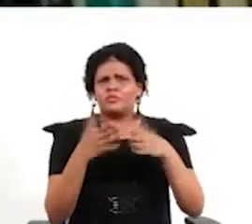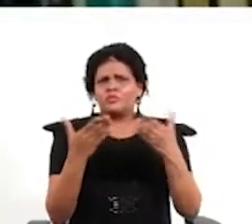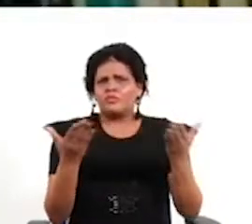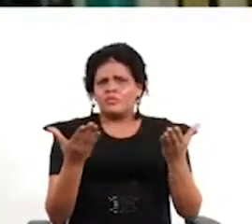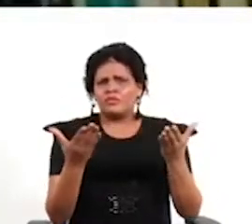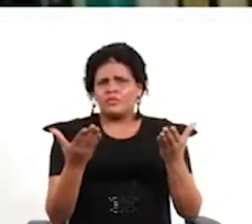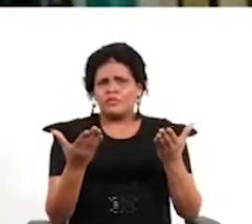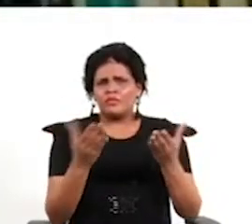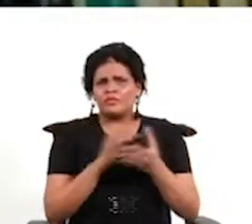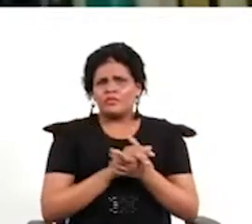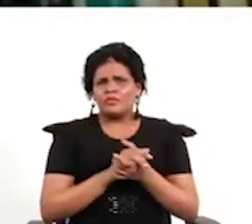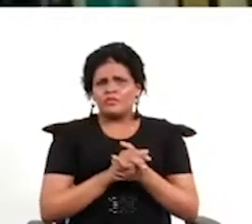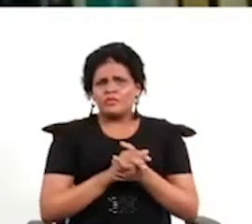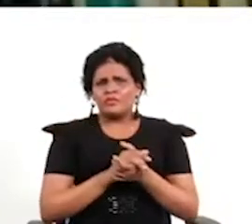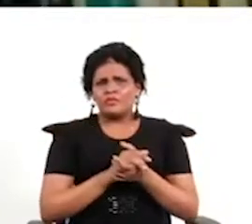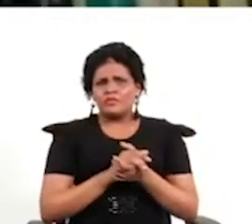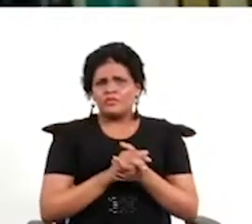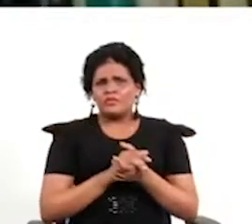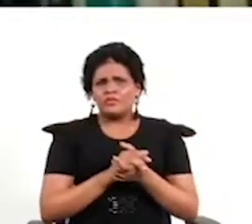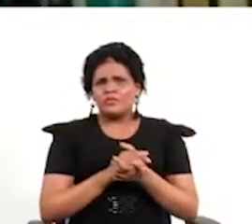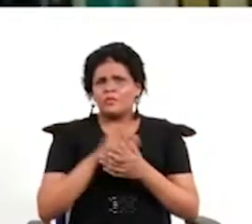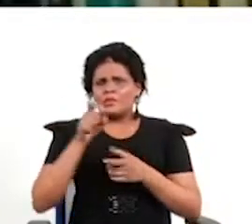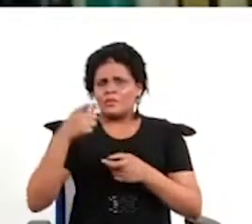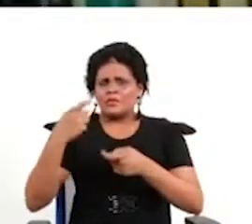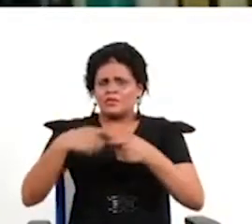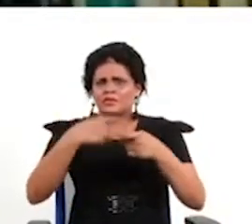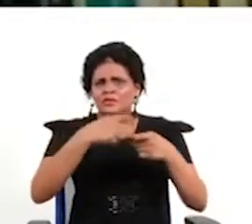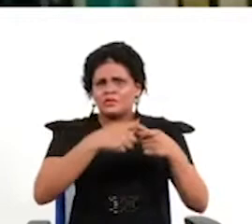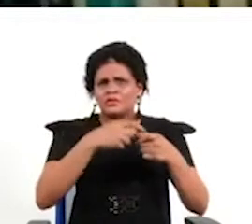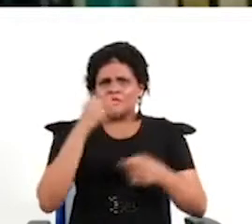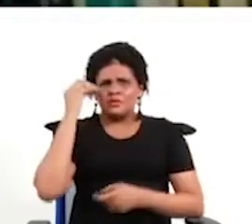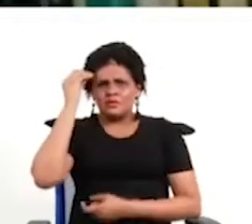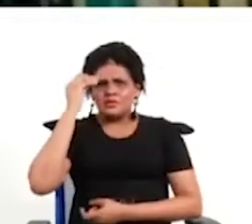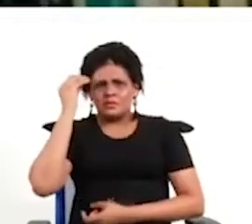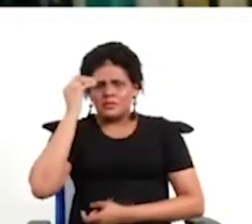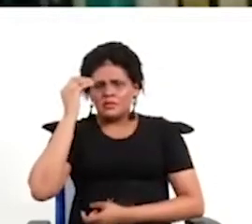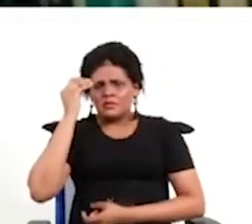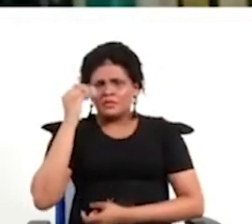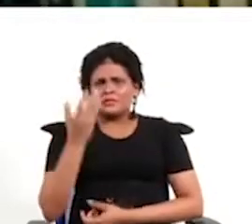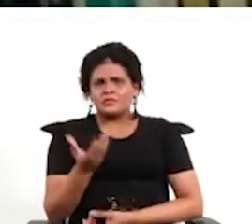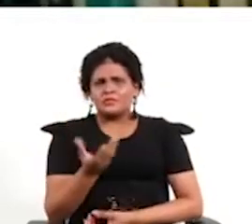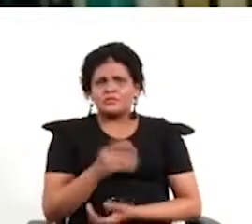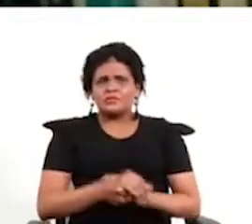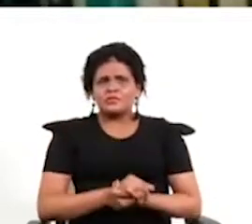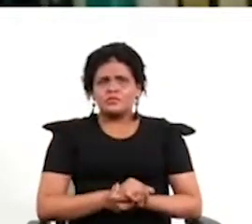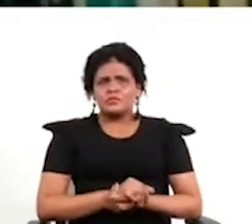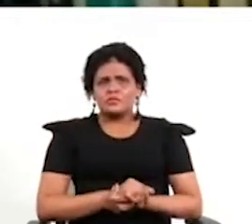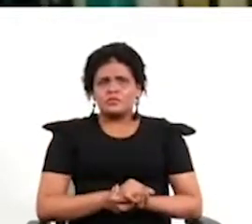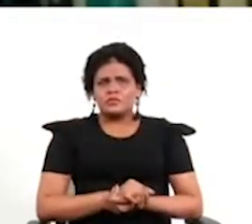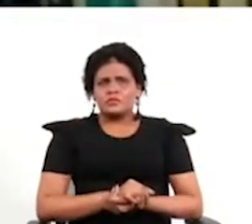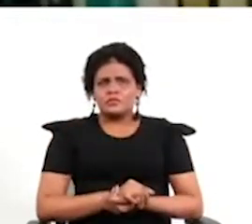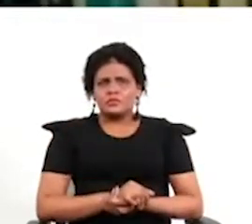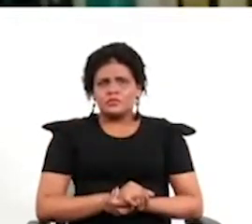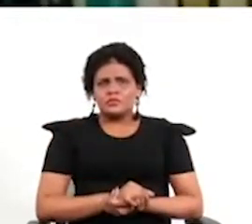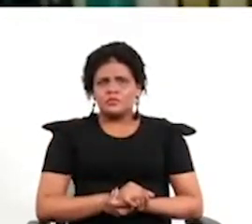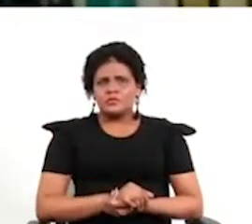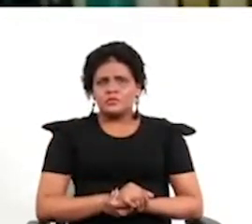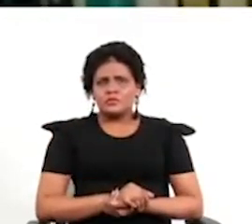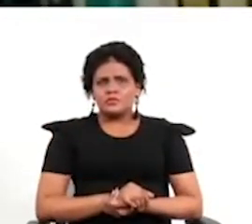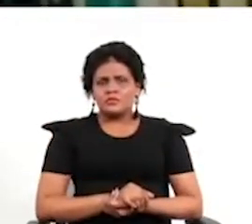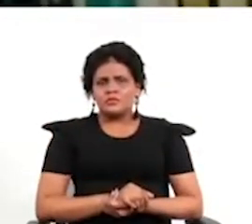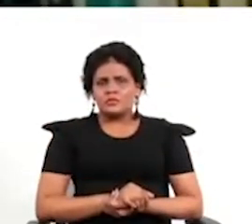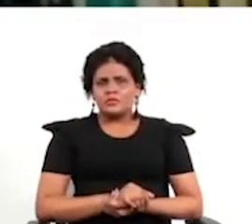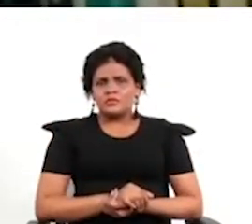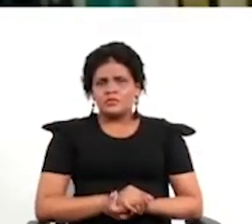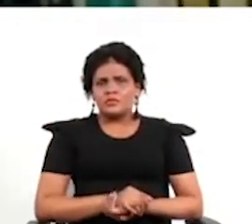procedimientos muy rígidos para la participación siempre es el ideal. Y tras discutirlos